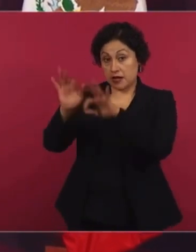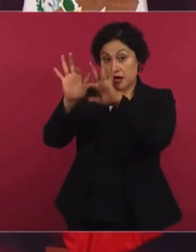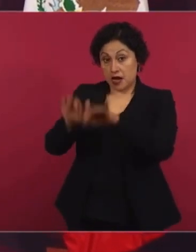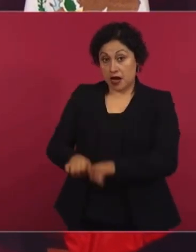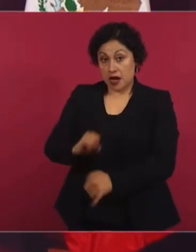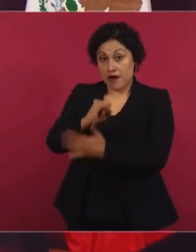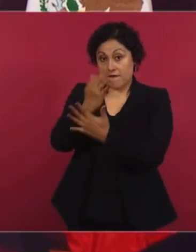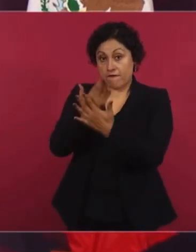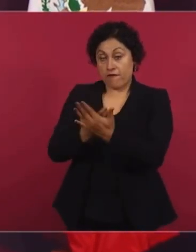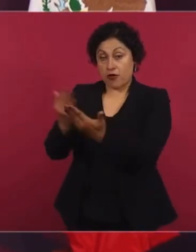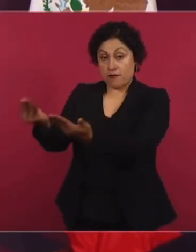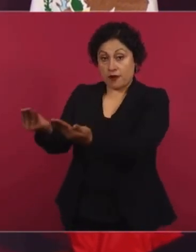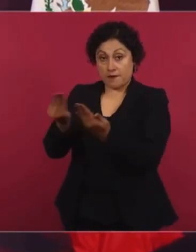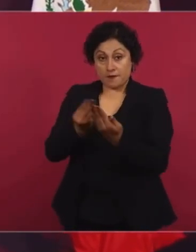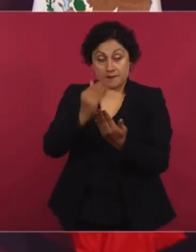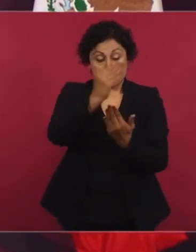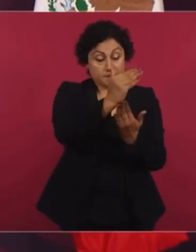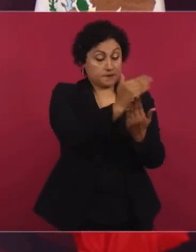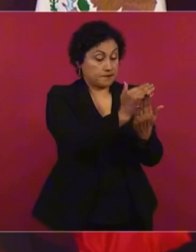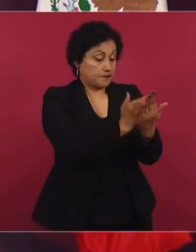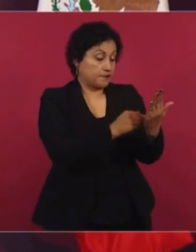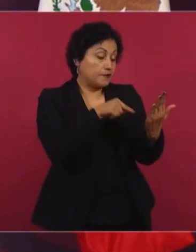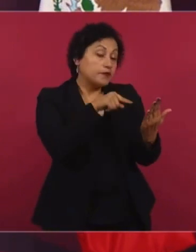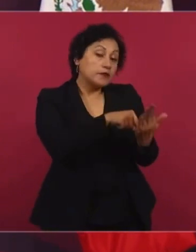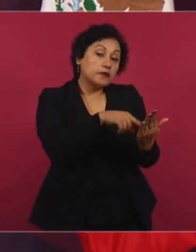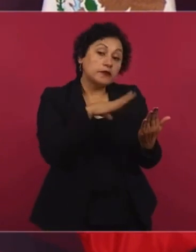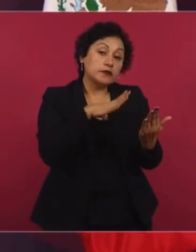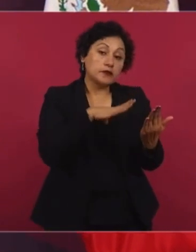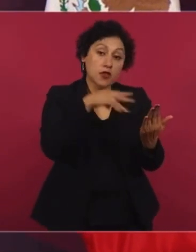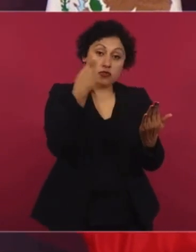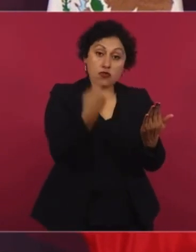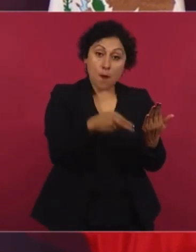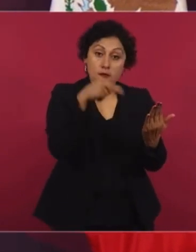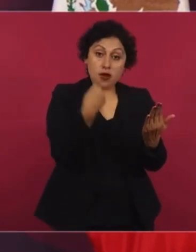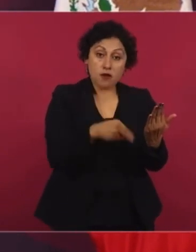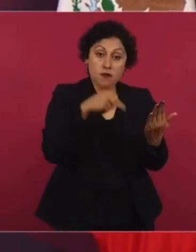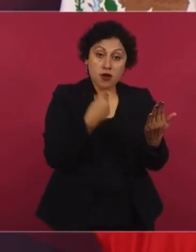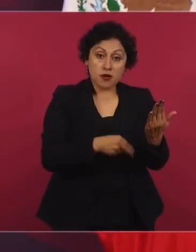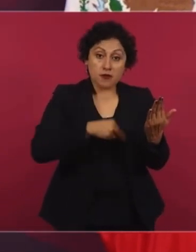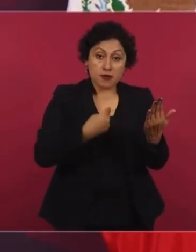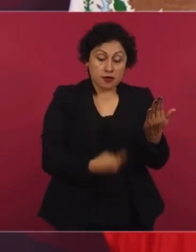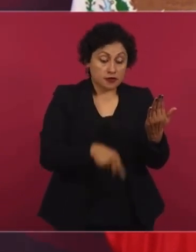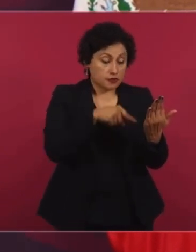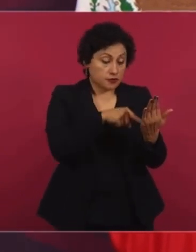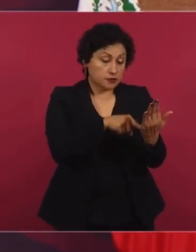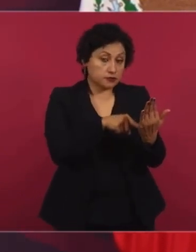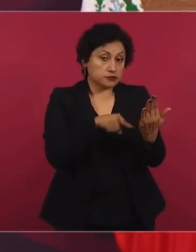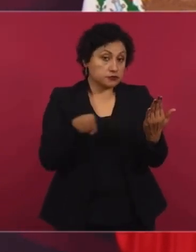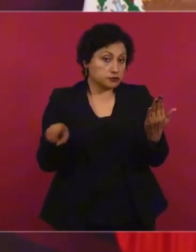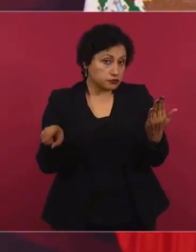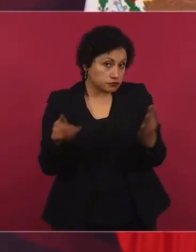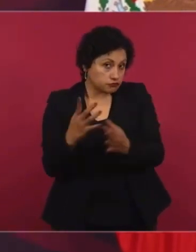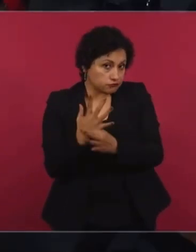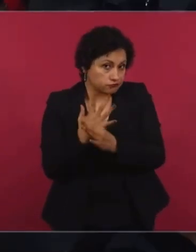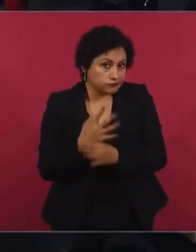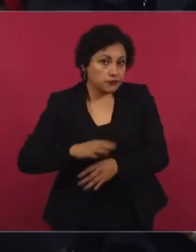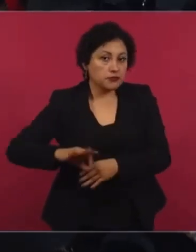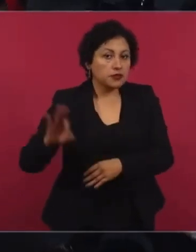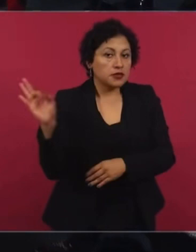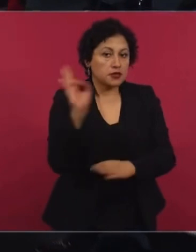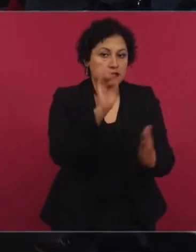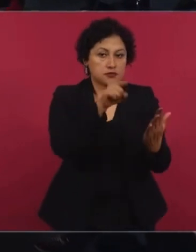vienen nombres de posibles responsables,